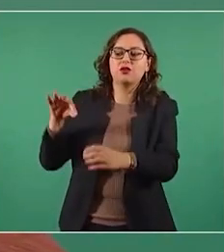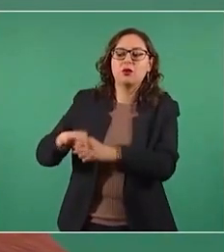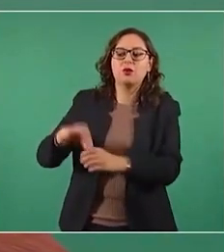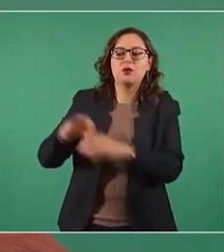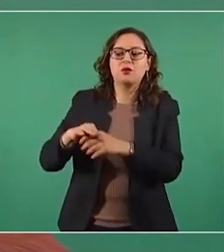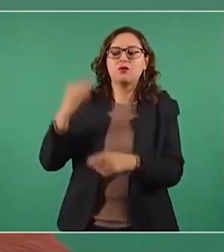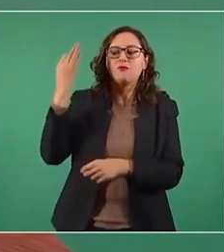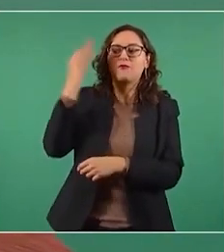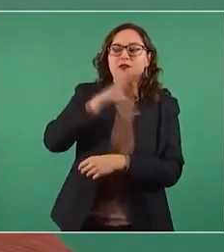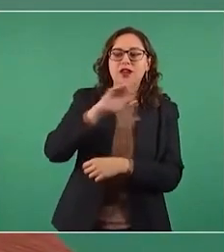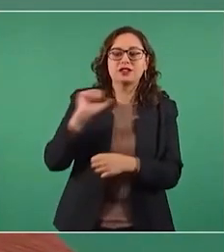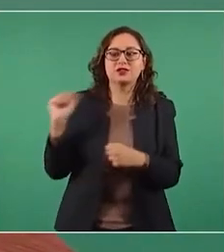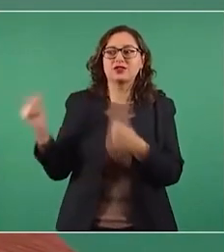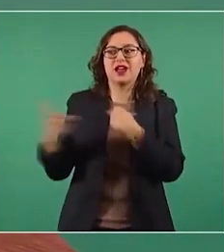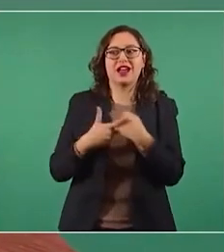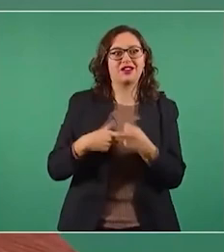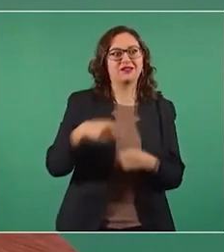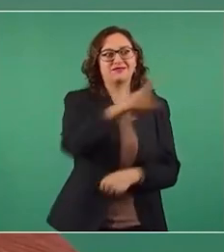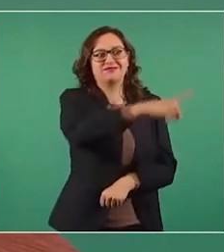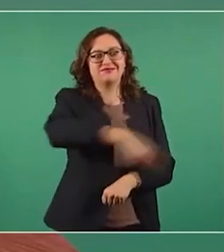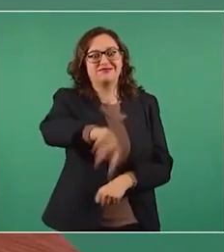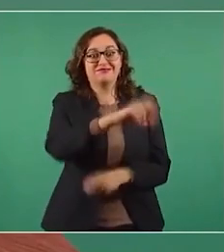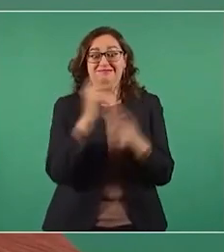El escándalo. escándalo.